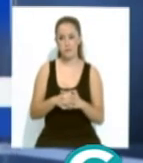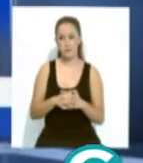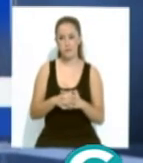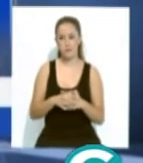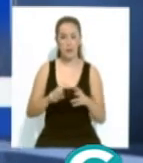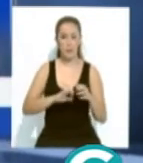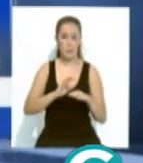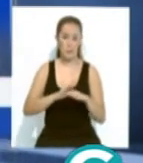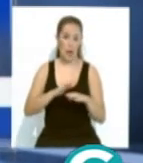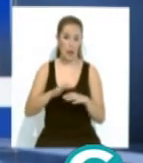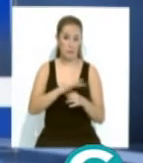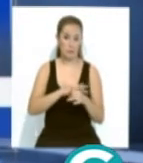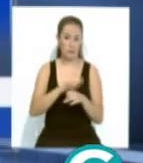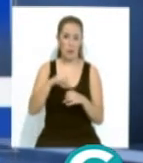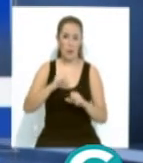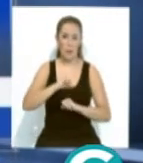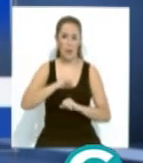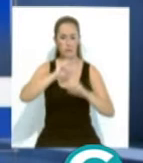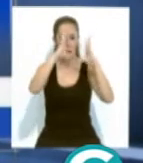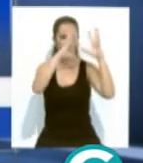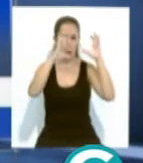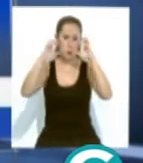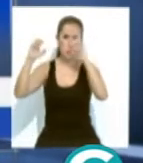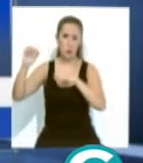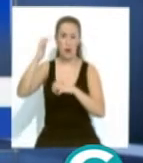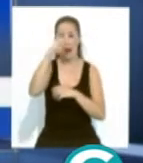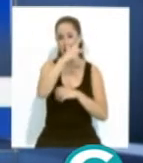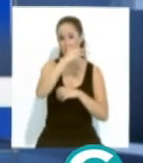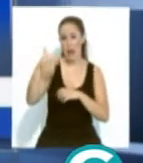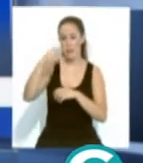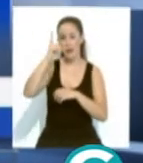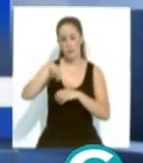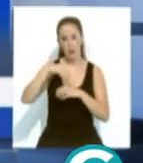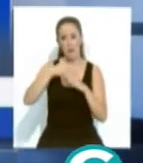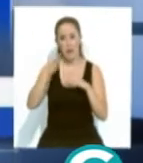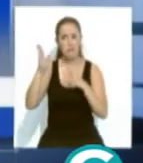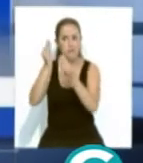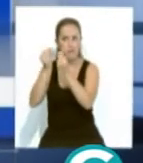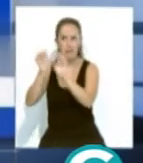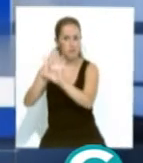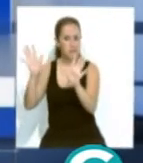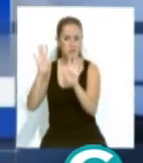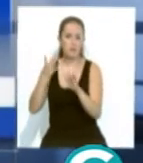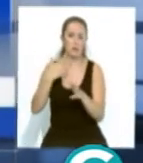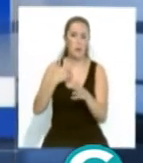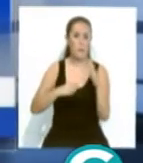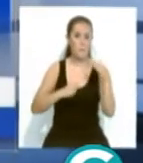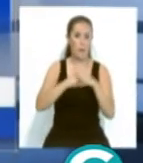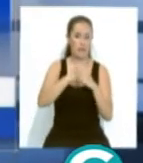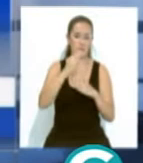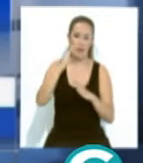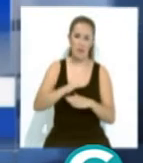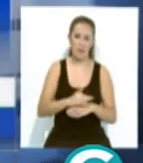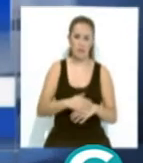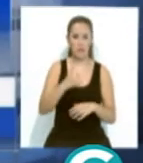Para la provincia se espera nubosidad de evolución en Grazalema y despejado en el resto. Las temperaturas máximas en descenso